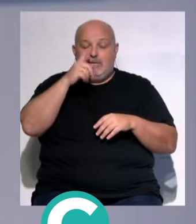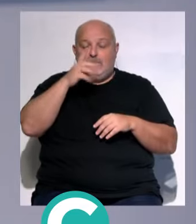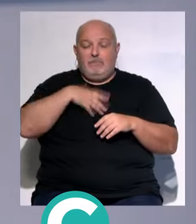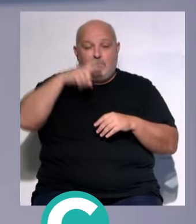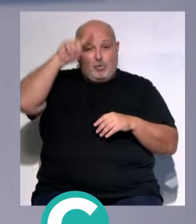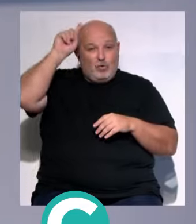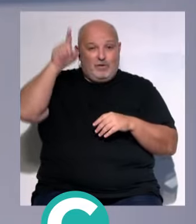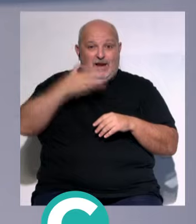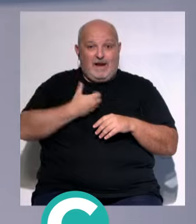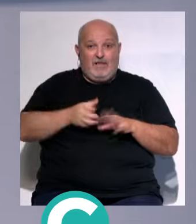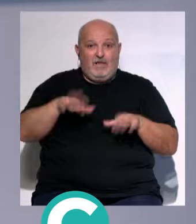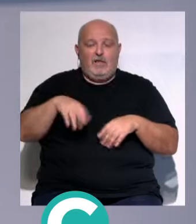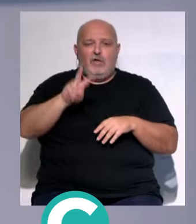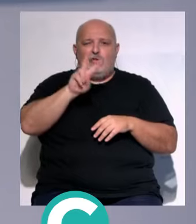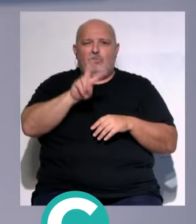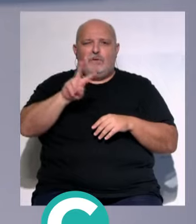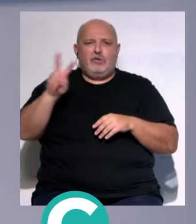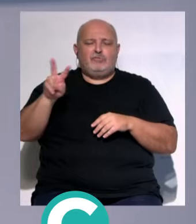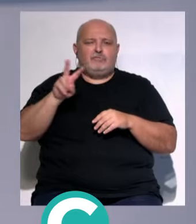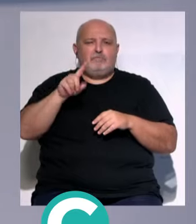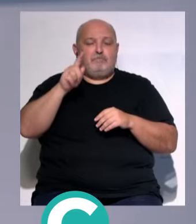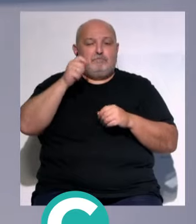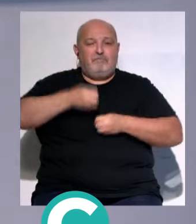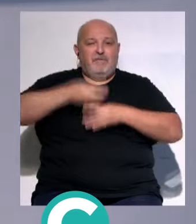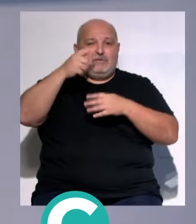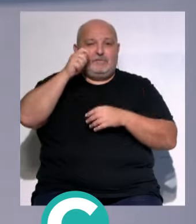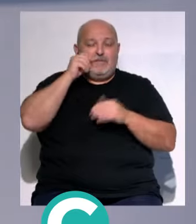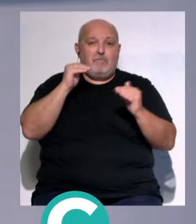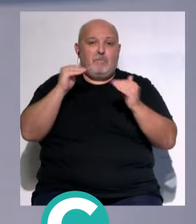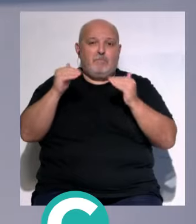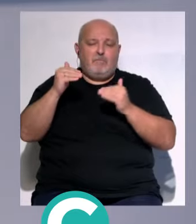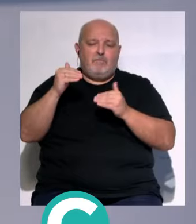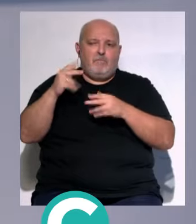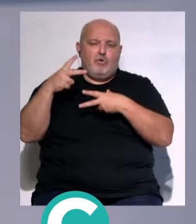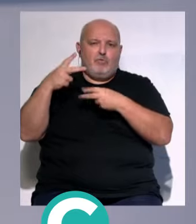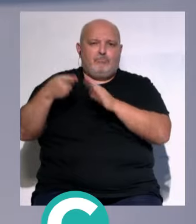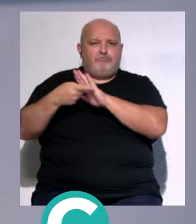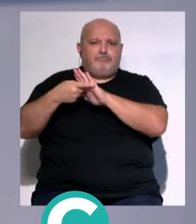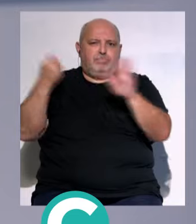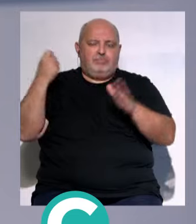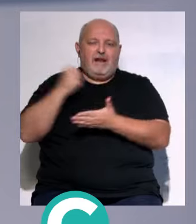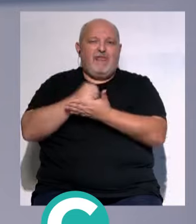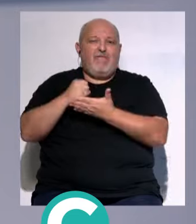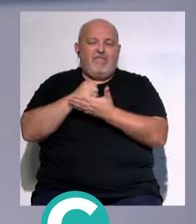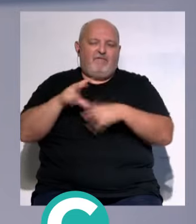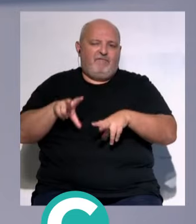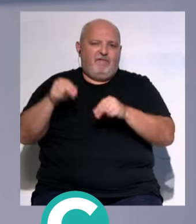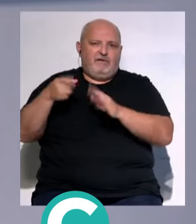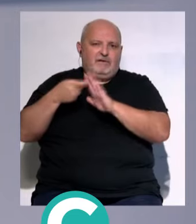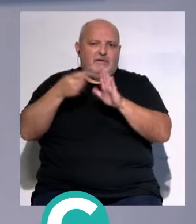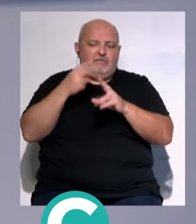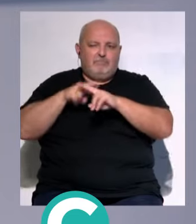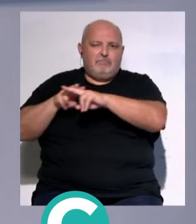García ha recordado... ...que son 222 viviendas turísticas... ...a las que de momento se les retirará... ...la licencia después de ser